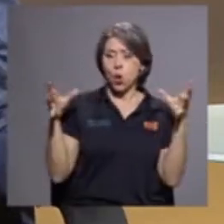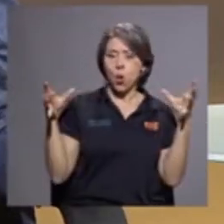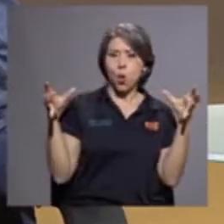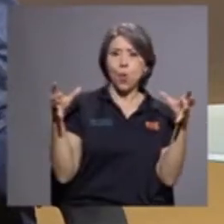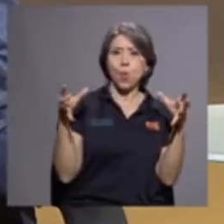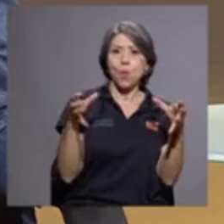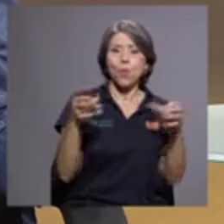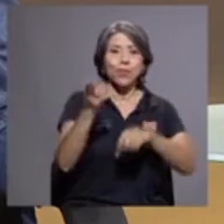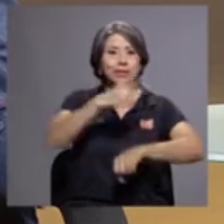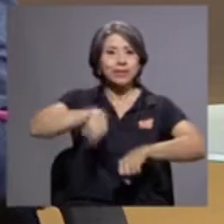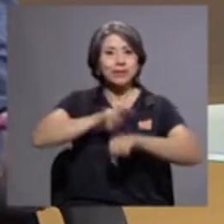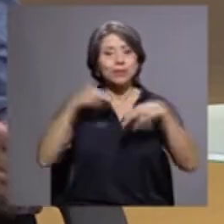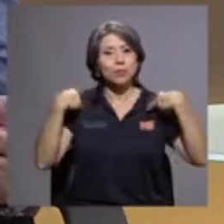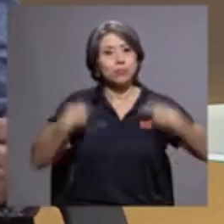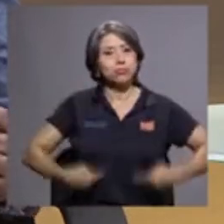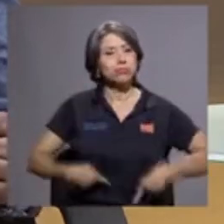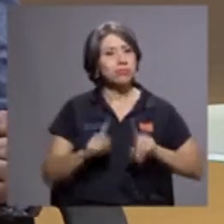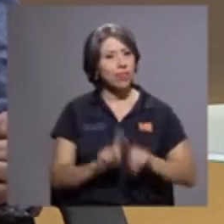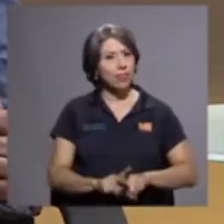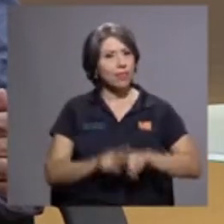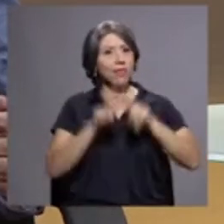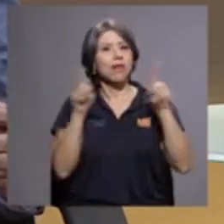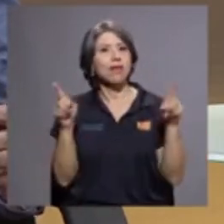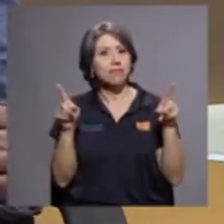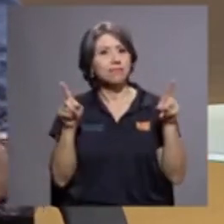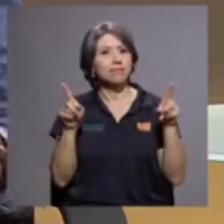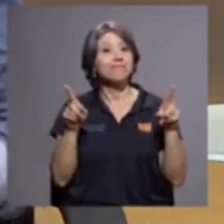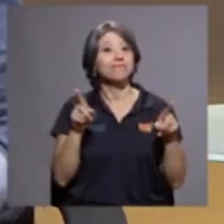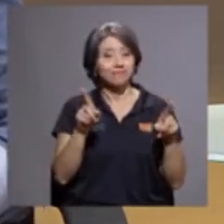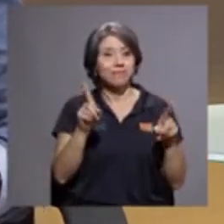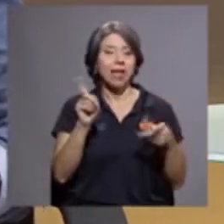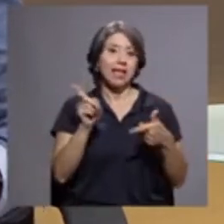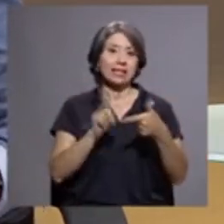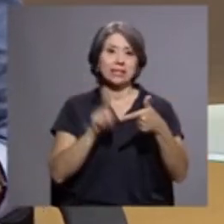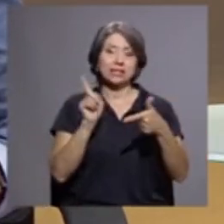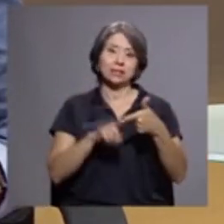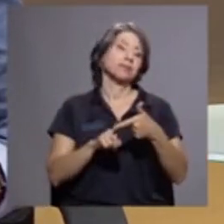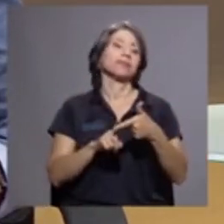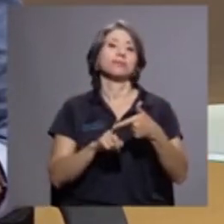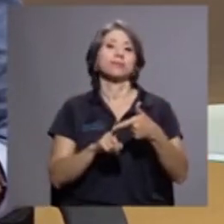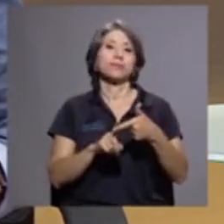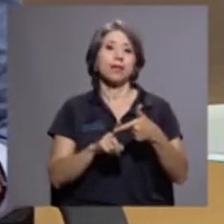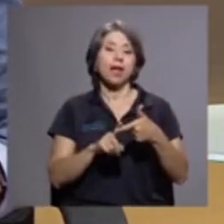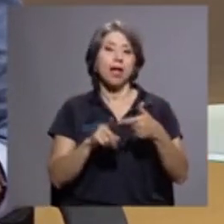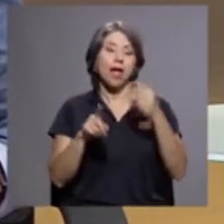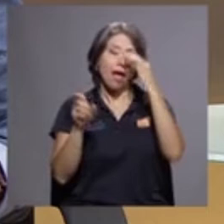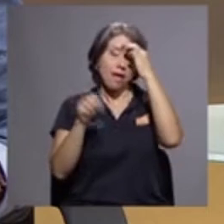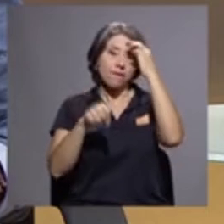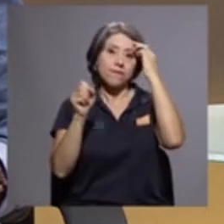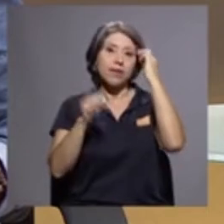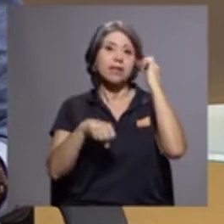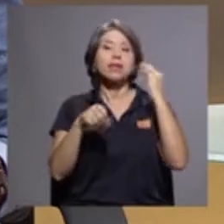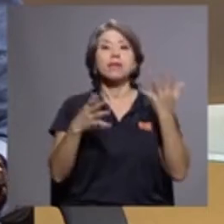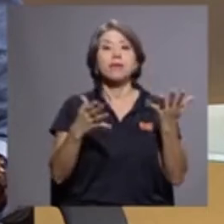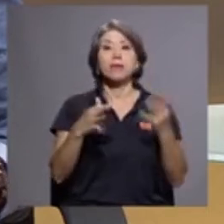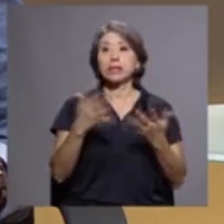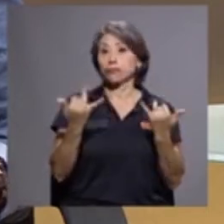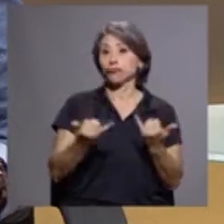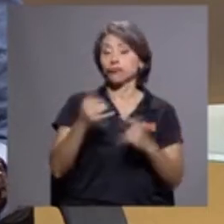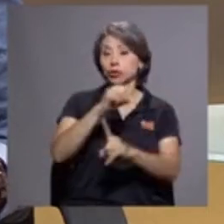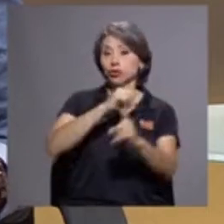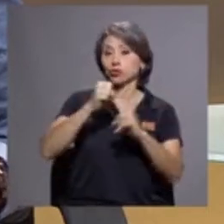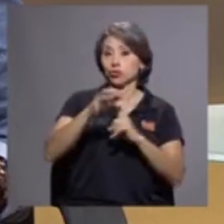naturaleza humana es distinta, ¿verdad? Eso hay que entenderlo. Segundo, efectivamente, en una sociedad